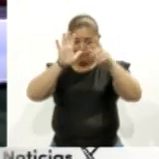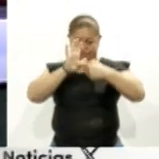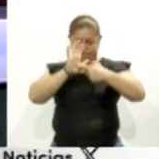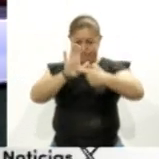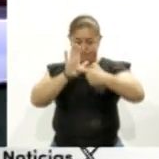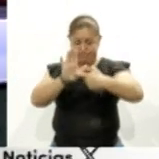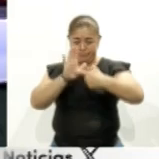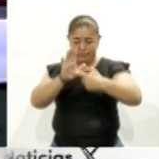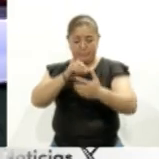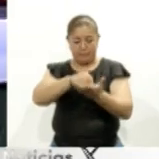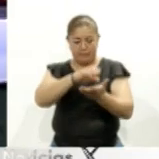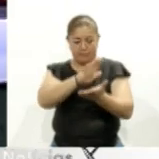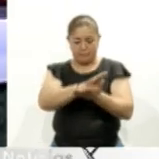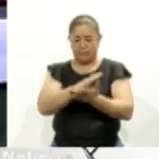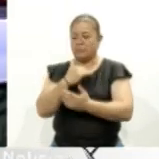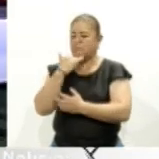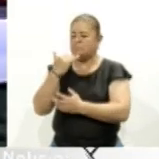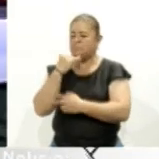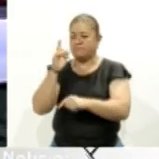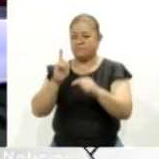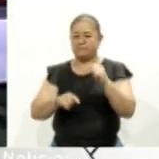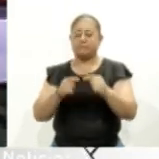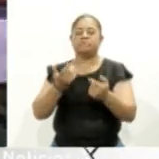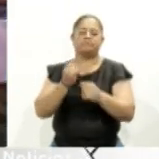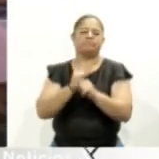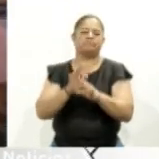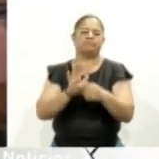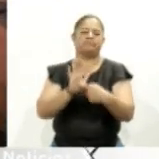Anticorrupción. Y estos fueron los detalles.